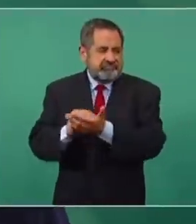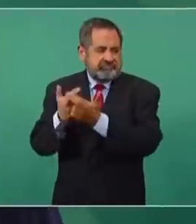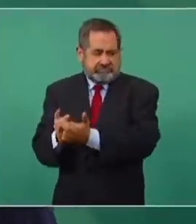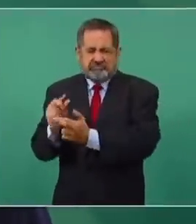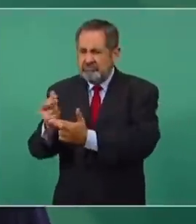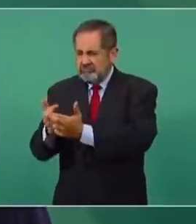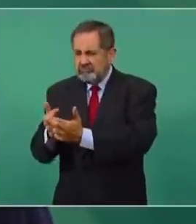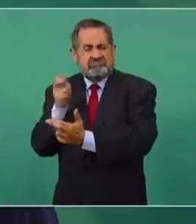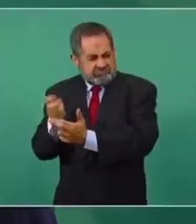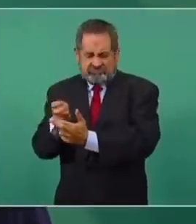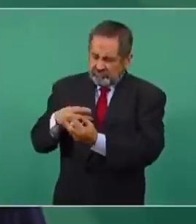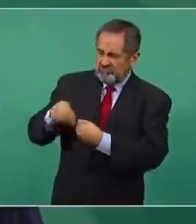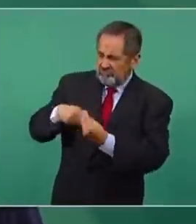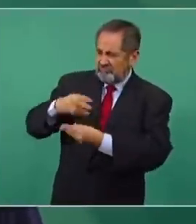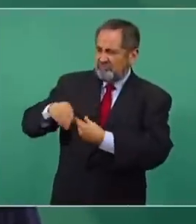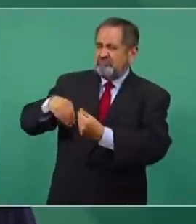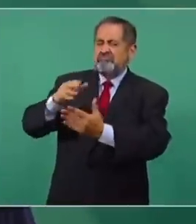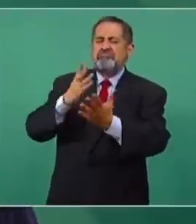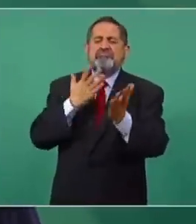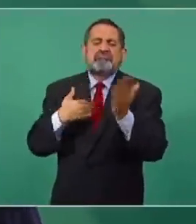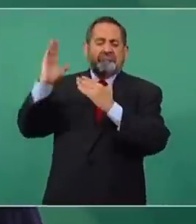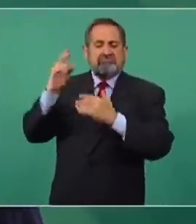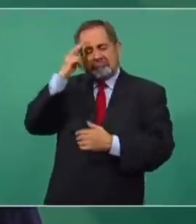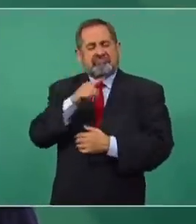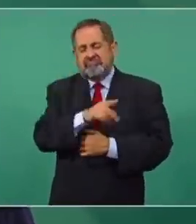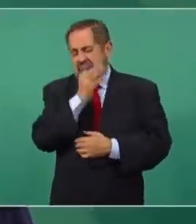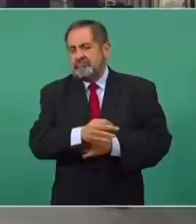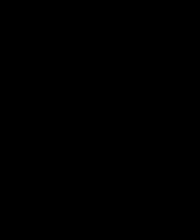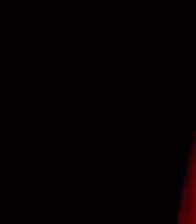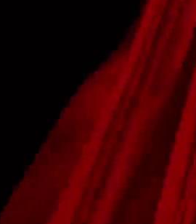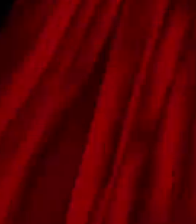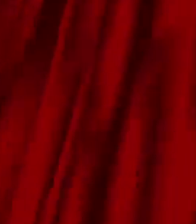nos dejaron, con eso, vamos a sacar adelante a México.